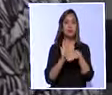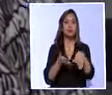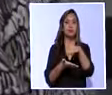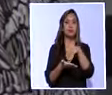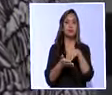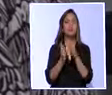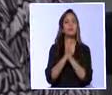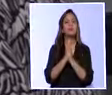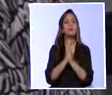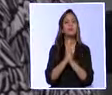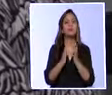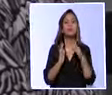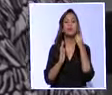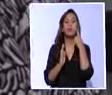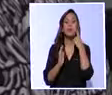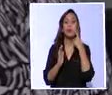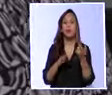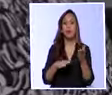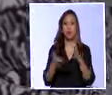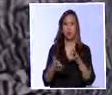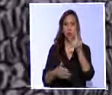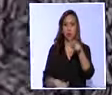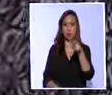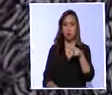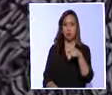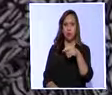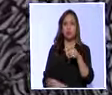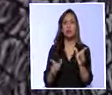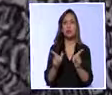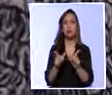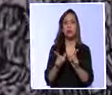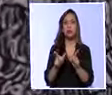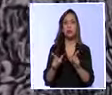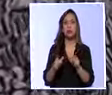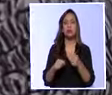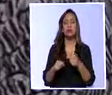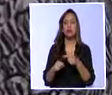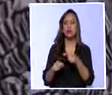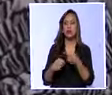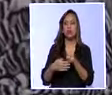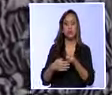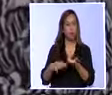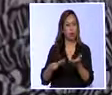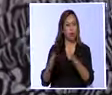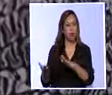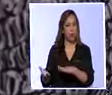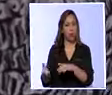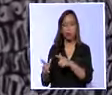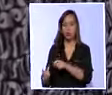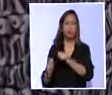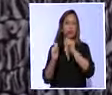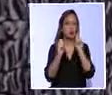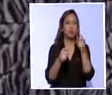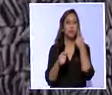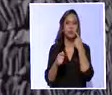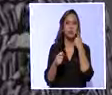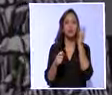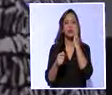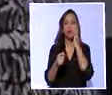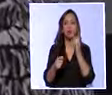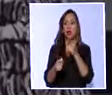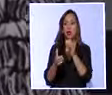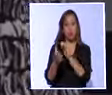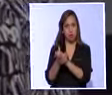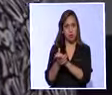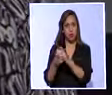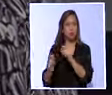pedido, como mi papá falleció hace tres meses, me piden el certificado a la partida de defunción de mi padre y de mi madre, la partida de matrimonio